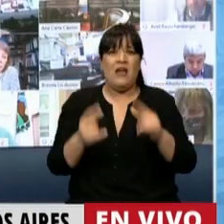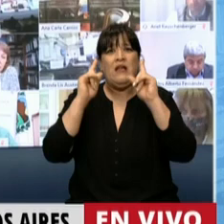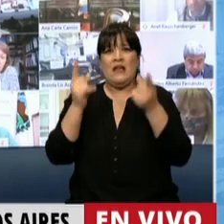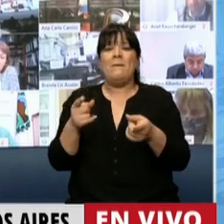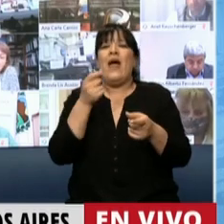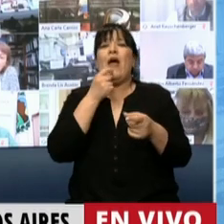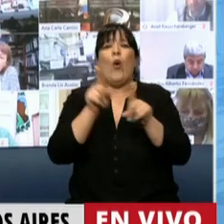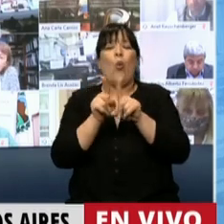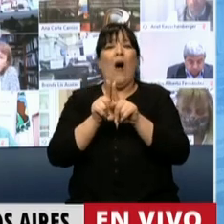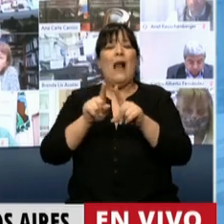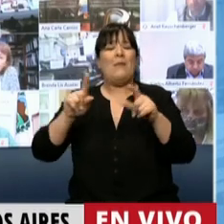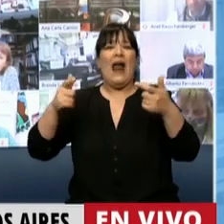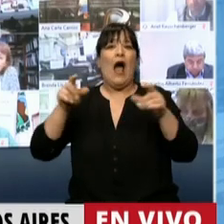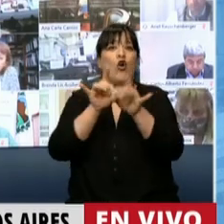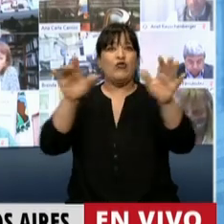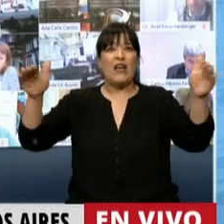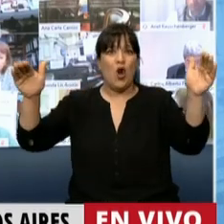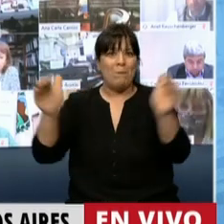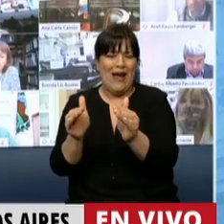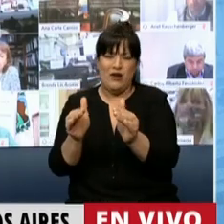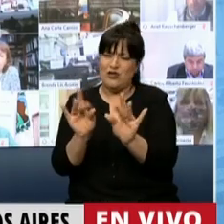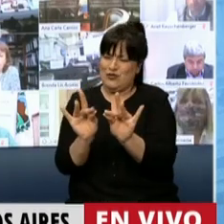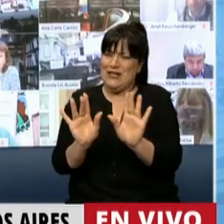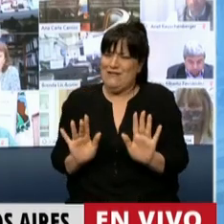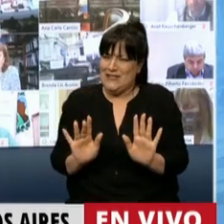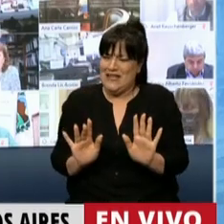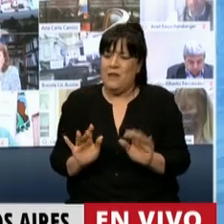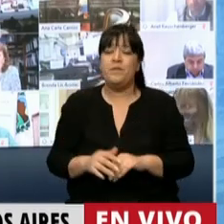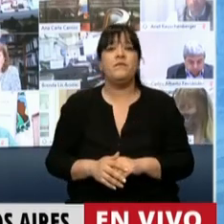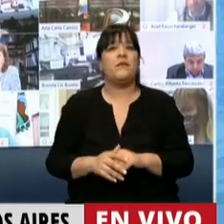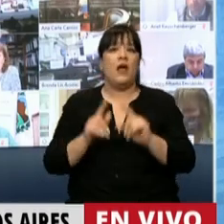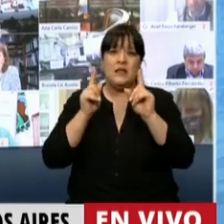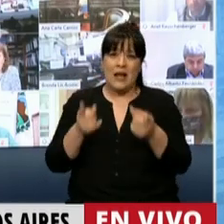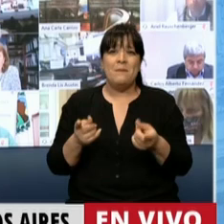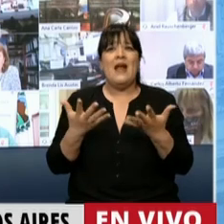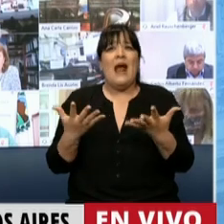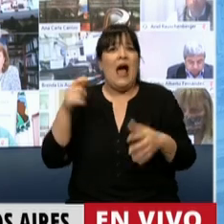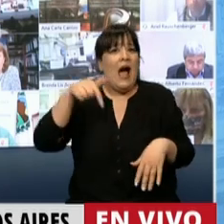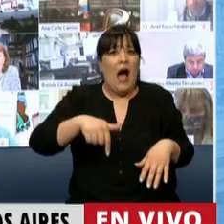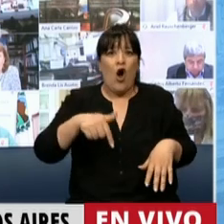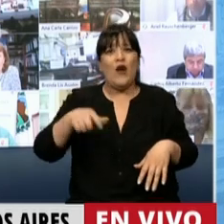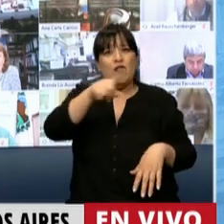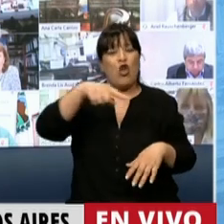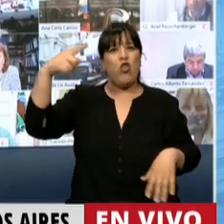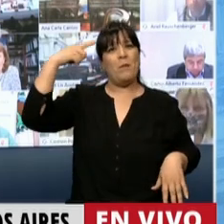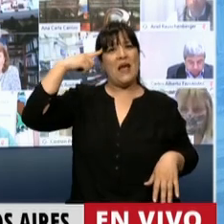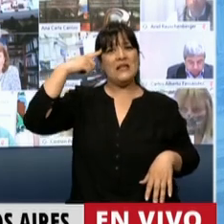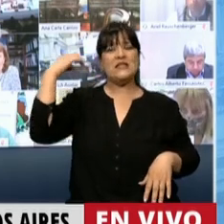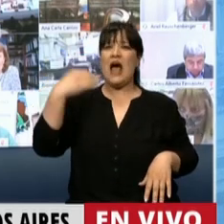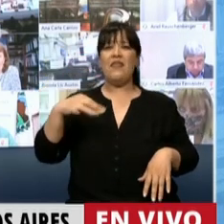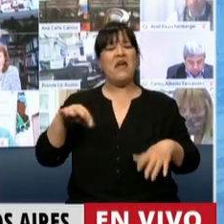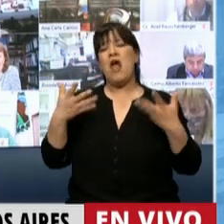que la famosa curva baje. Mientras tanto, por supuesto, que estamos coexistiendo con la idea de que hay que hacer